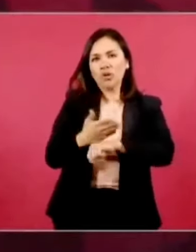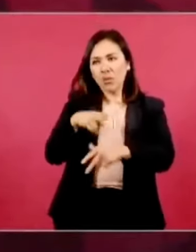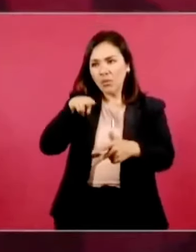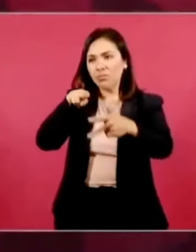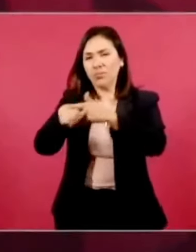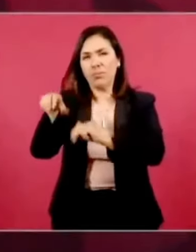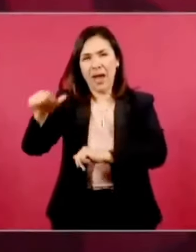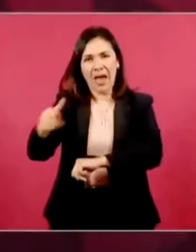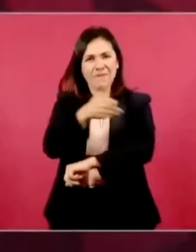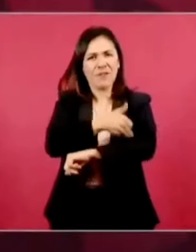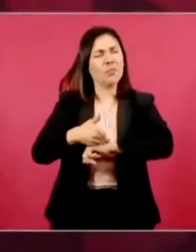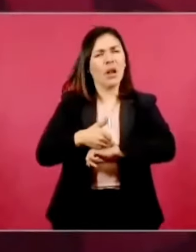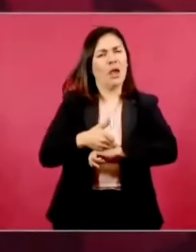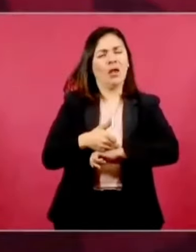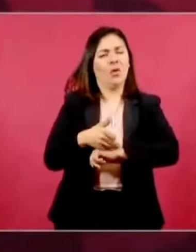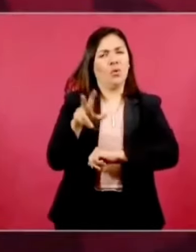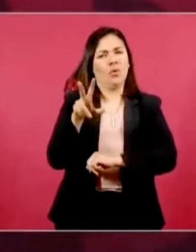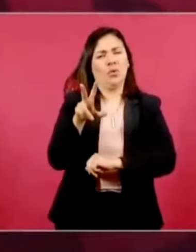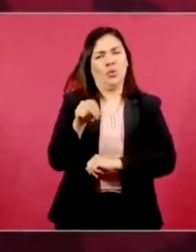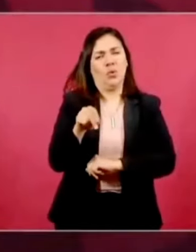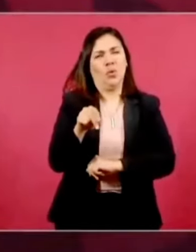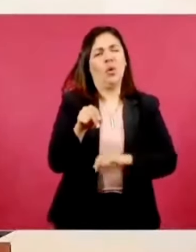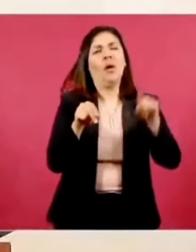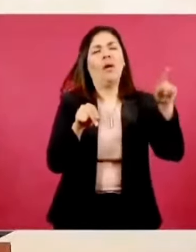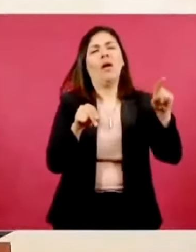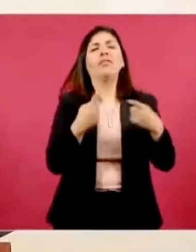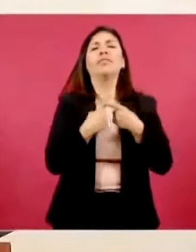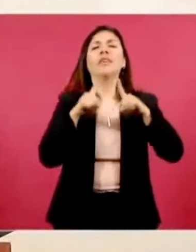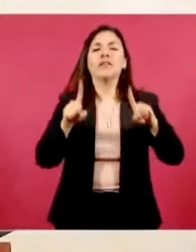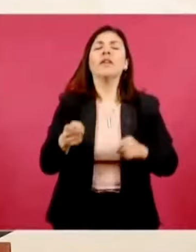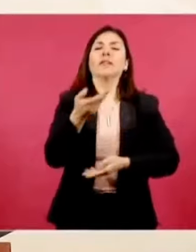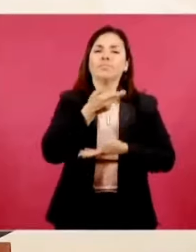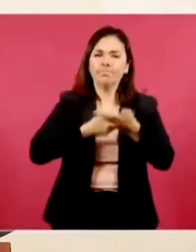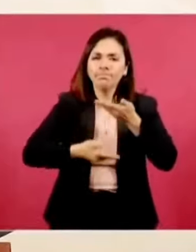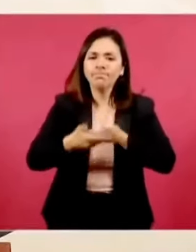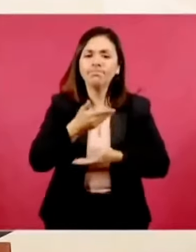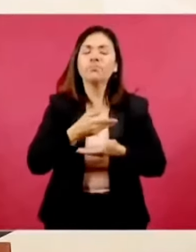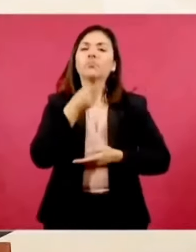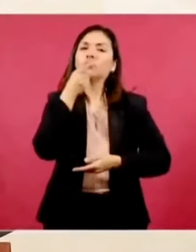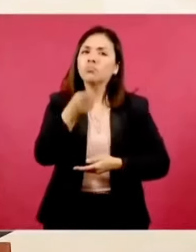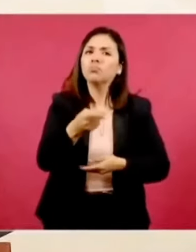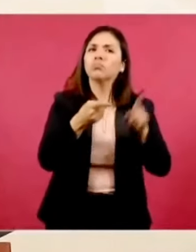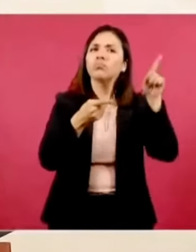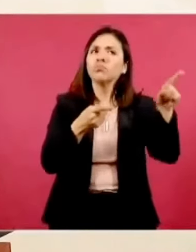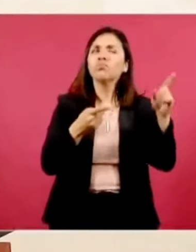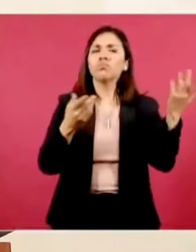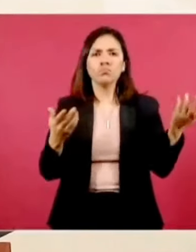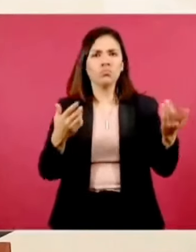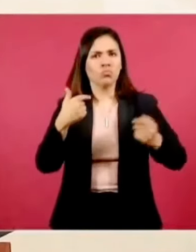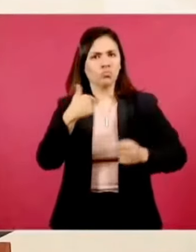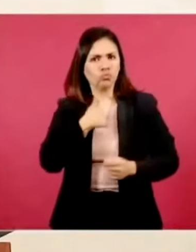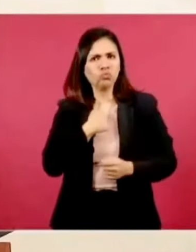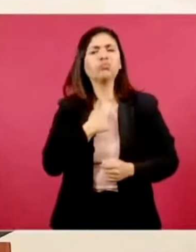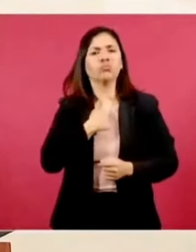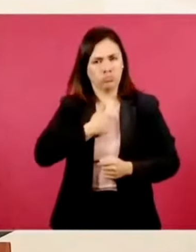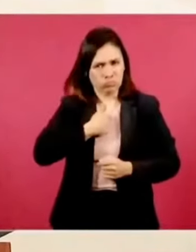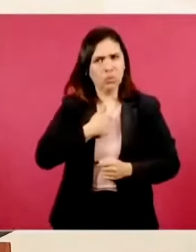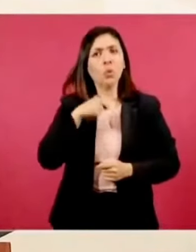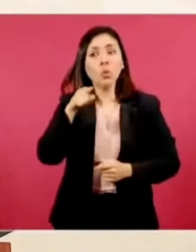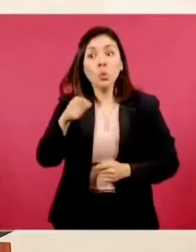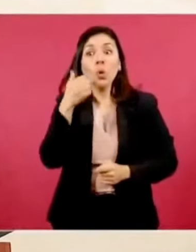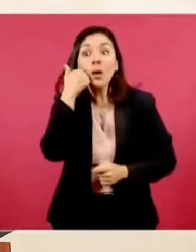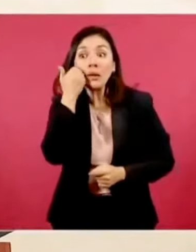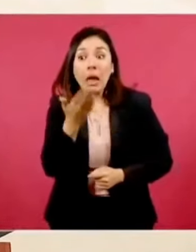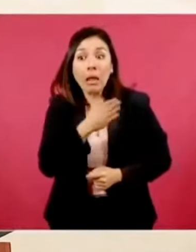asesinos. Entonces, no, que estaba él en disposición de ayudar